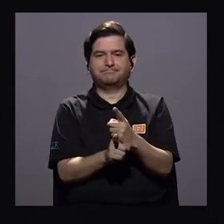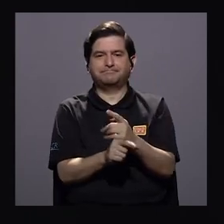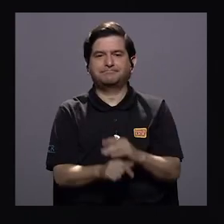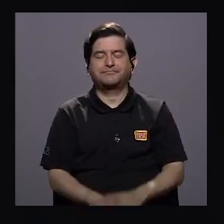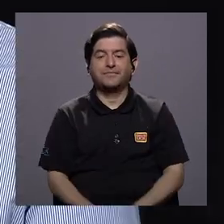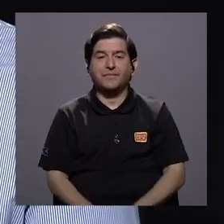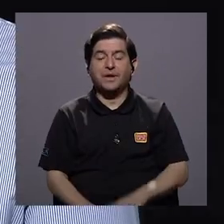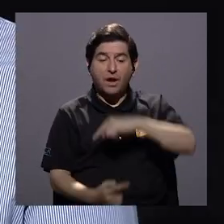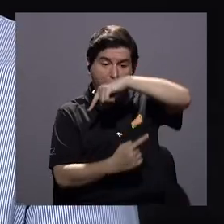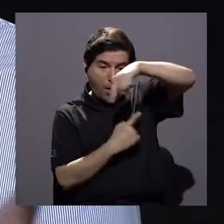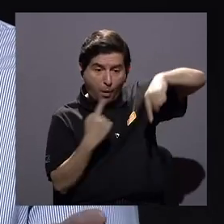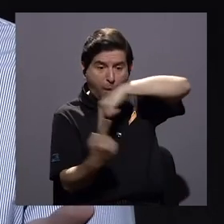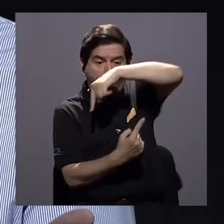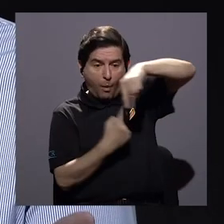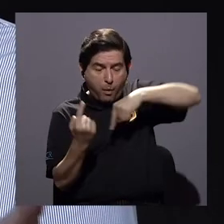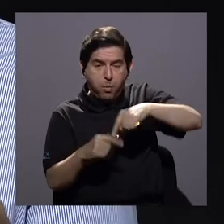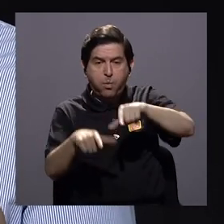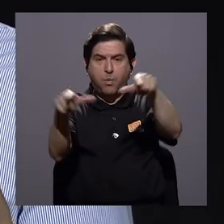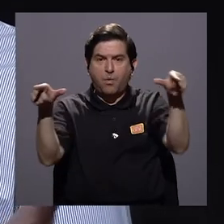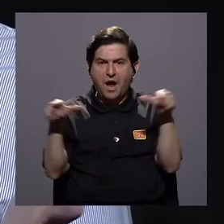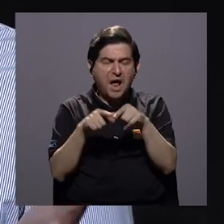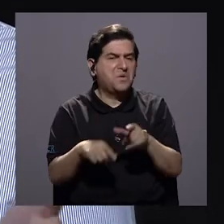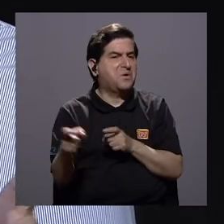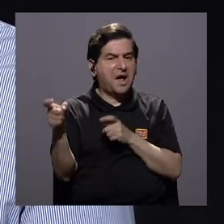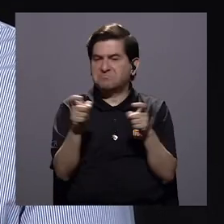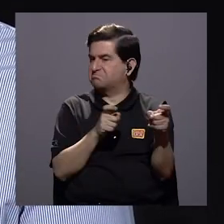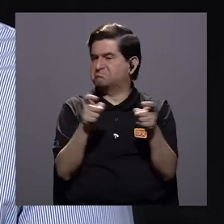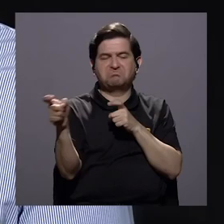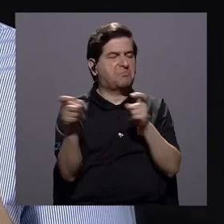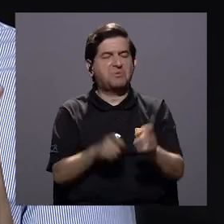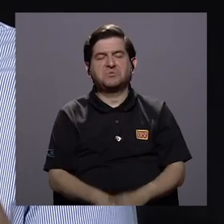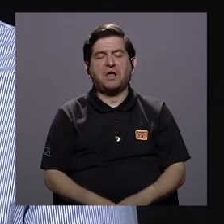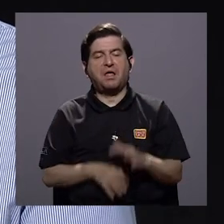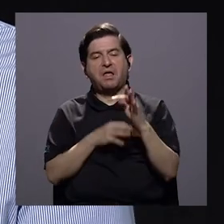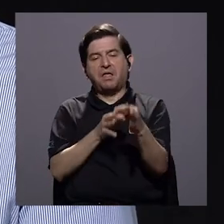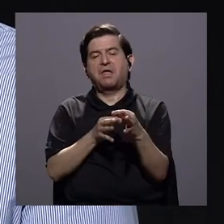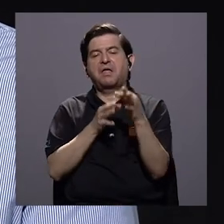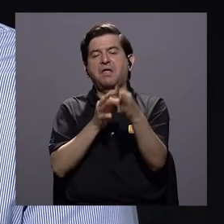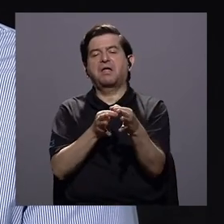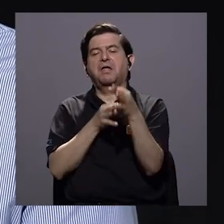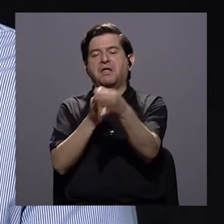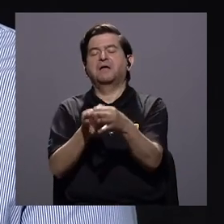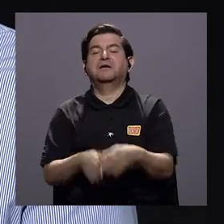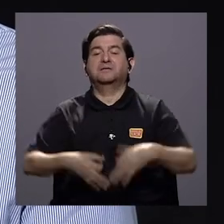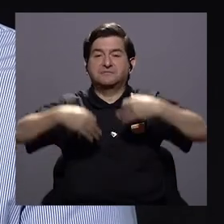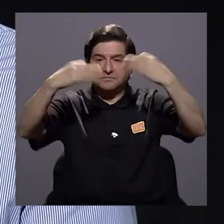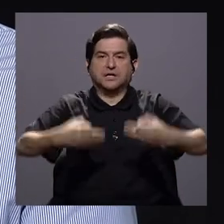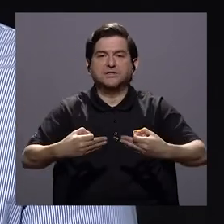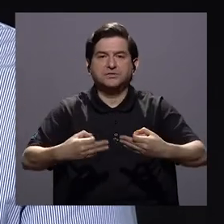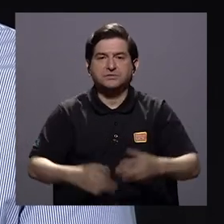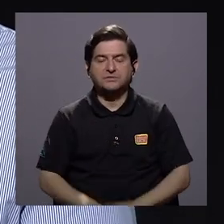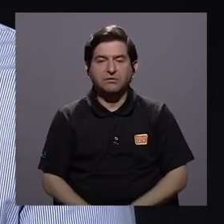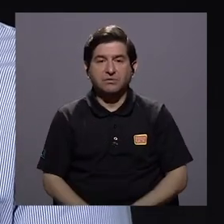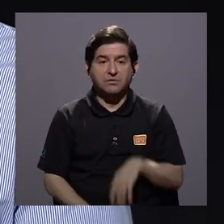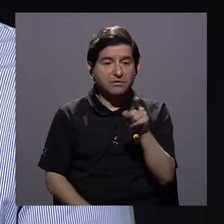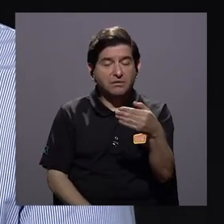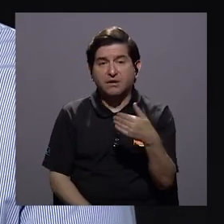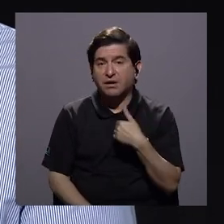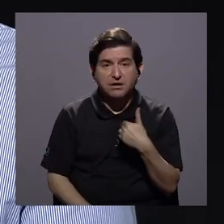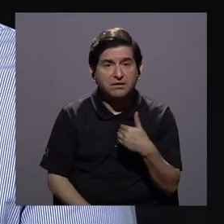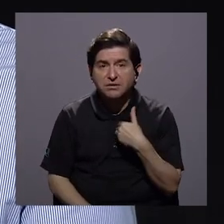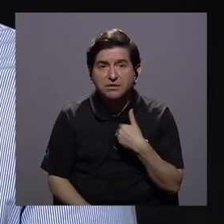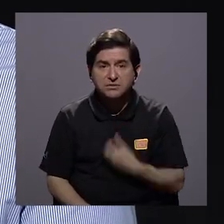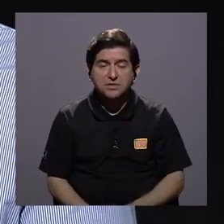bueno el huracán encuentra una zona que ha decidido no regularse que ha postergado una decisión como esa y que tiene